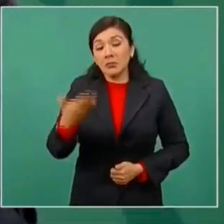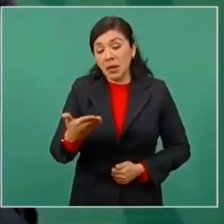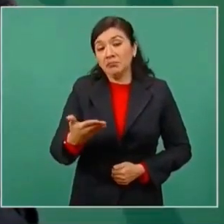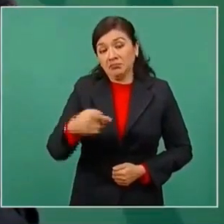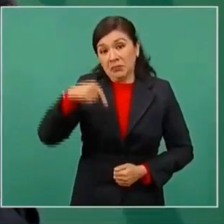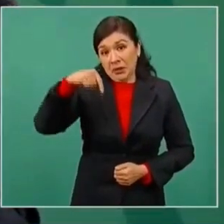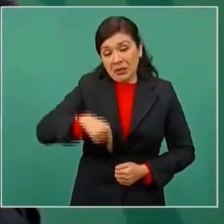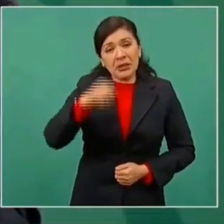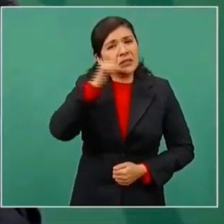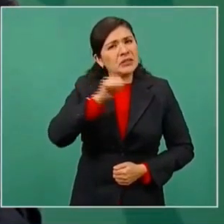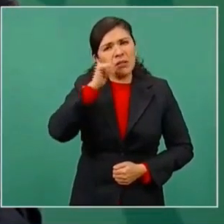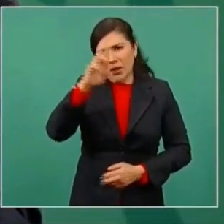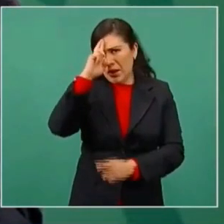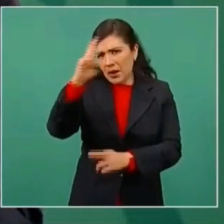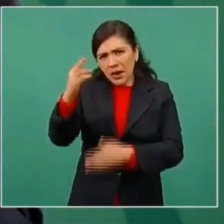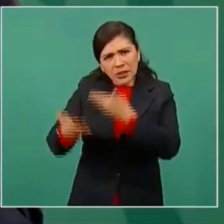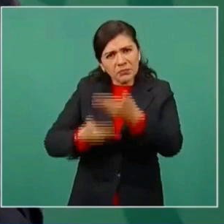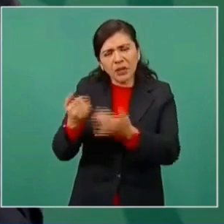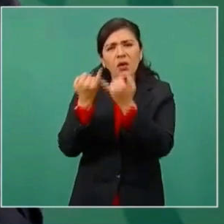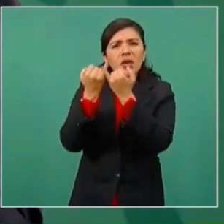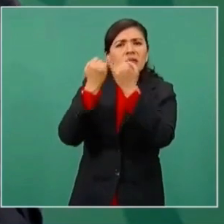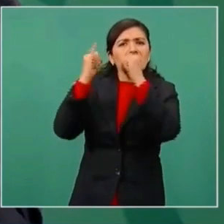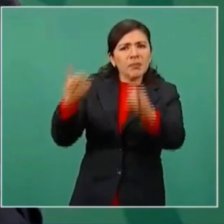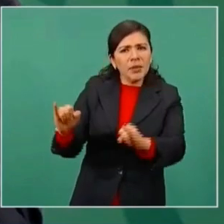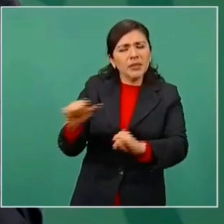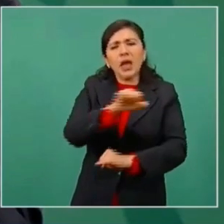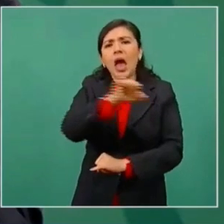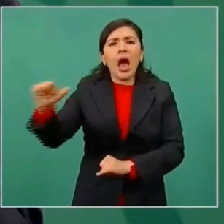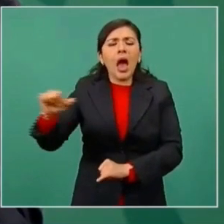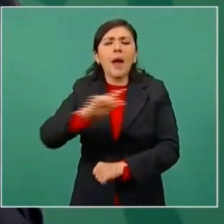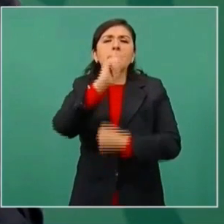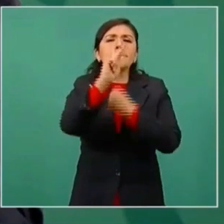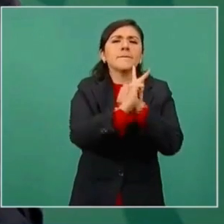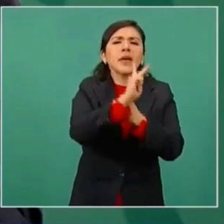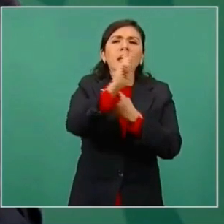de la independencia de los países.